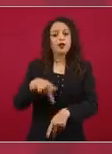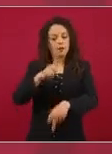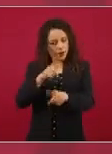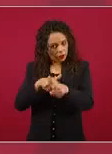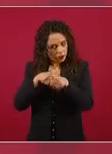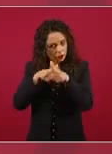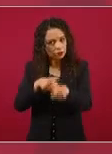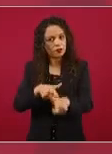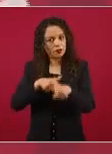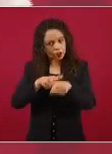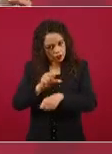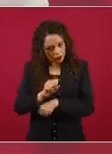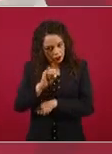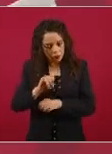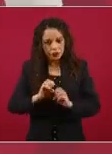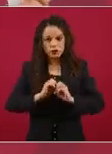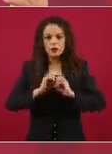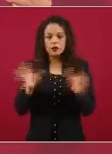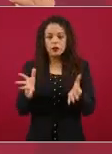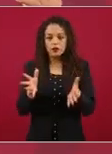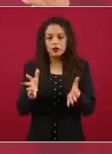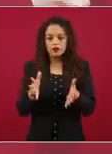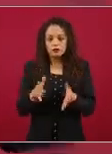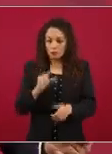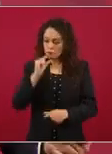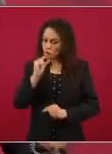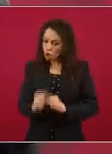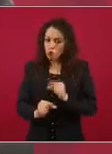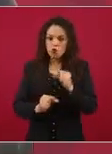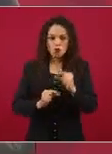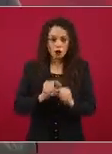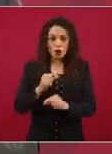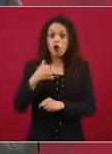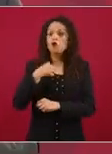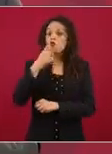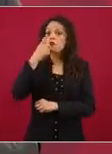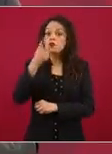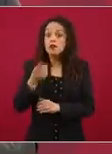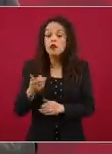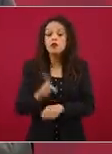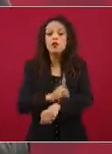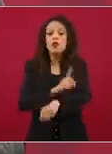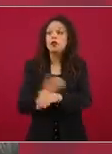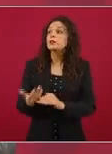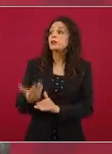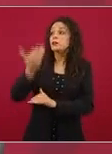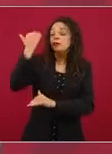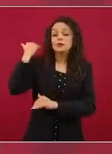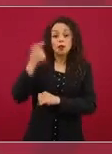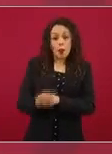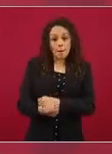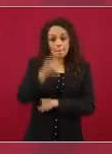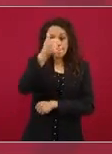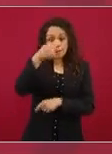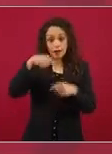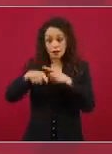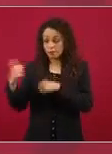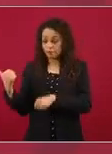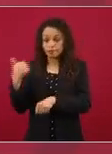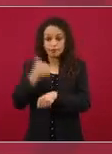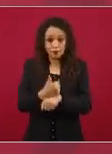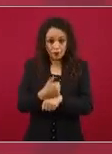y tenemos que ir avanzando, lo dije desde el principio, nos dejaron un elefante